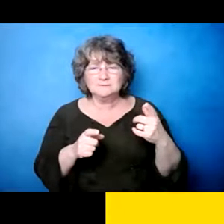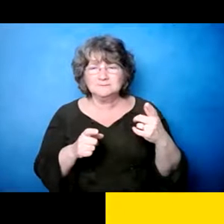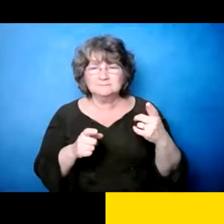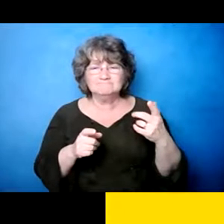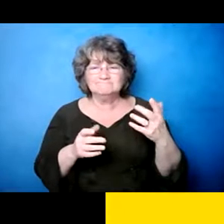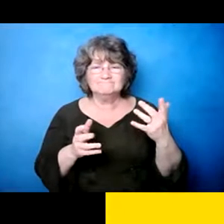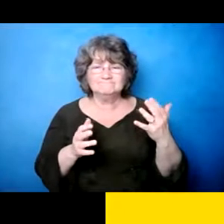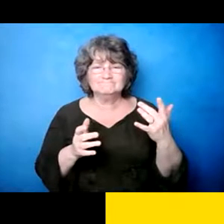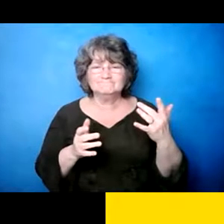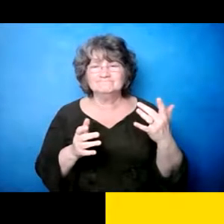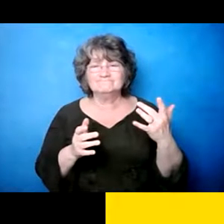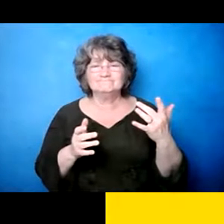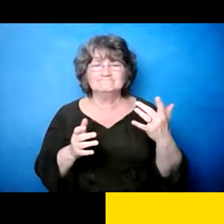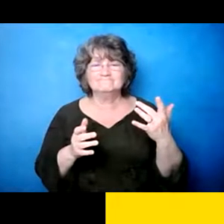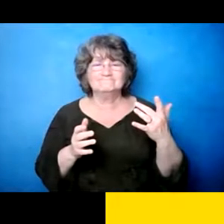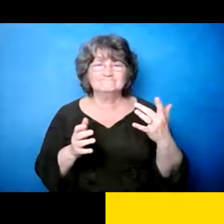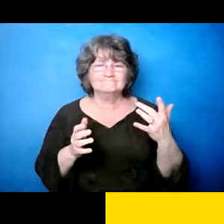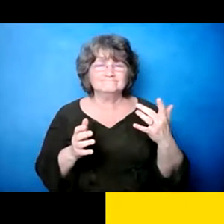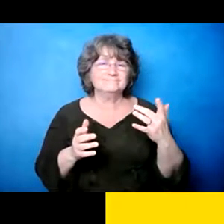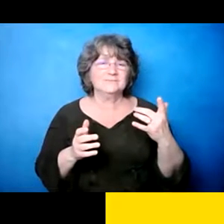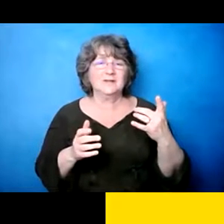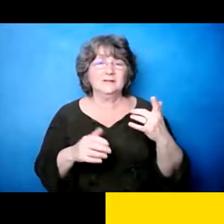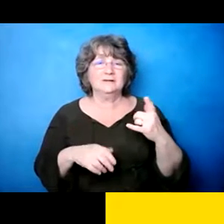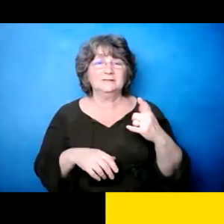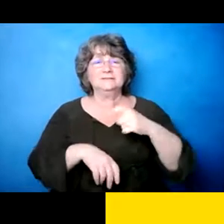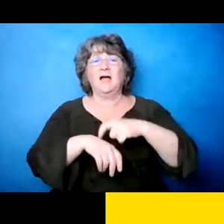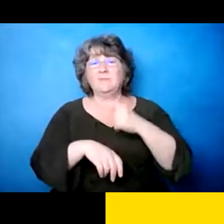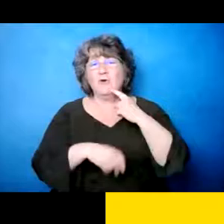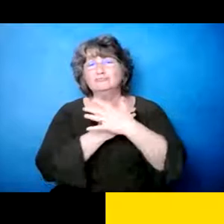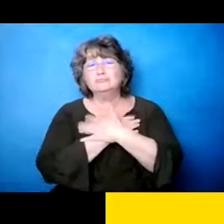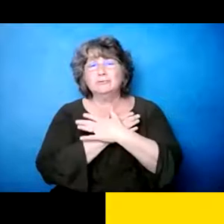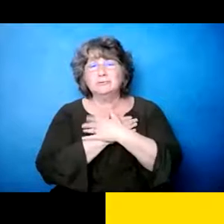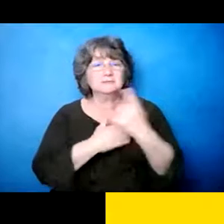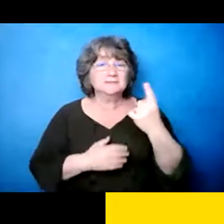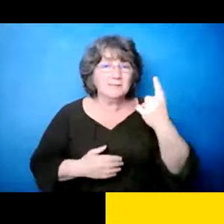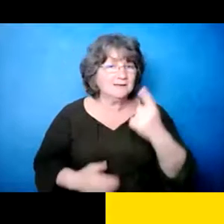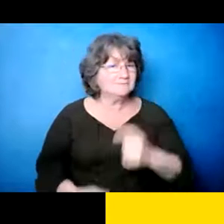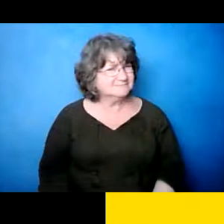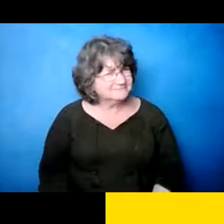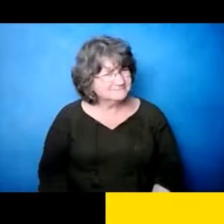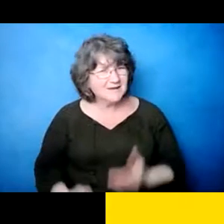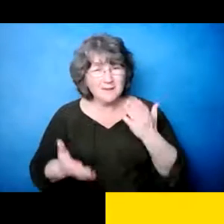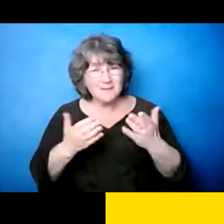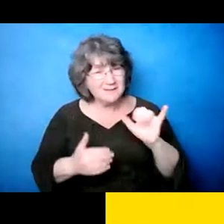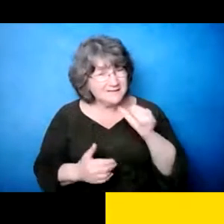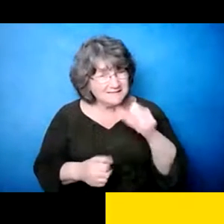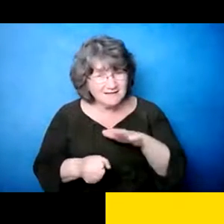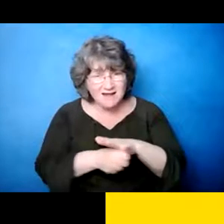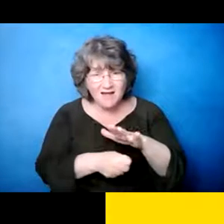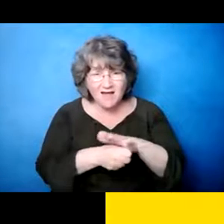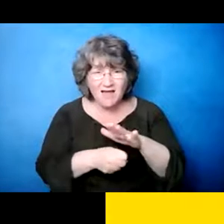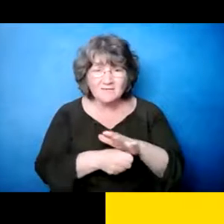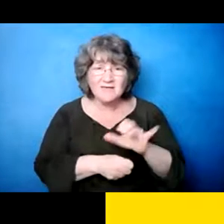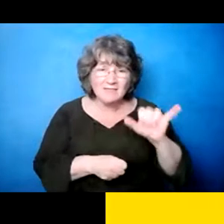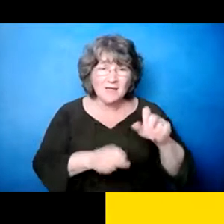ignorar, eh, eh, sus sentimientos. Pero, pero, eh, es, posible que la